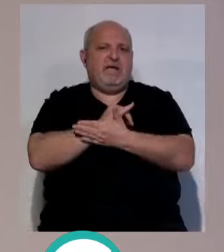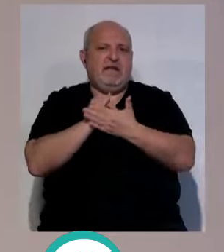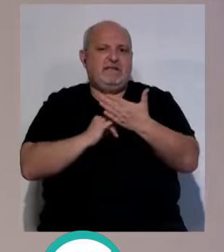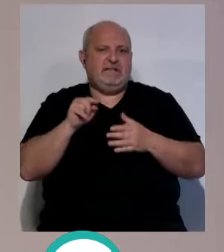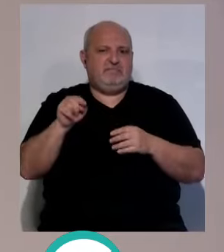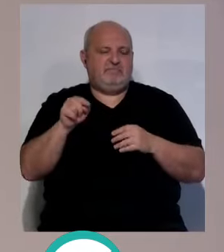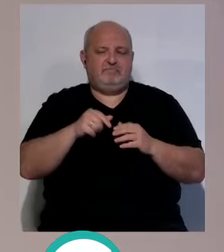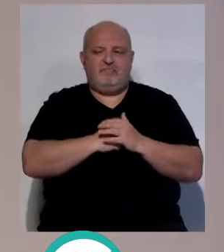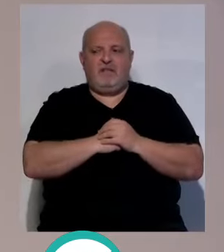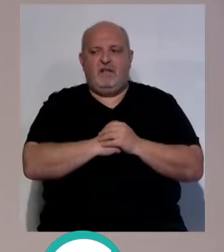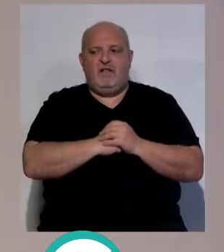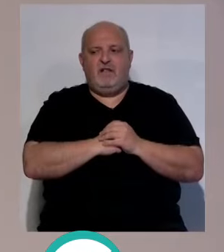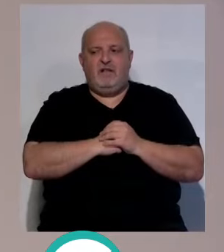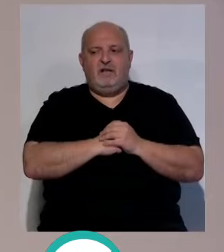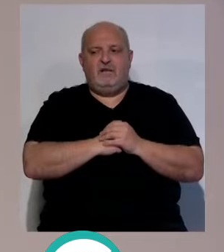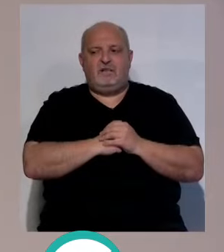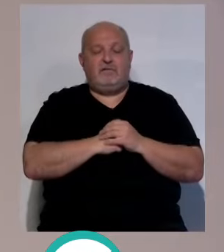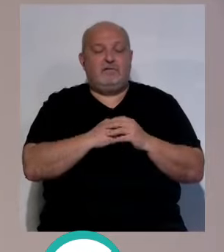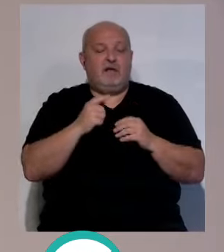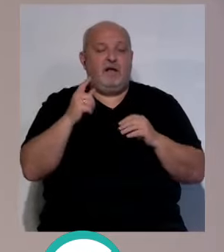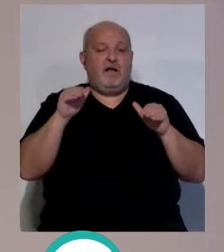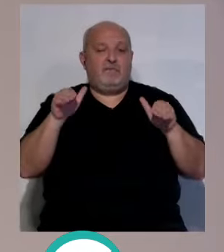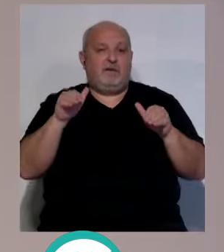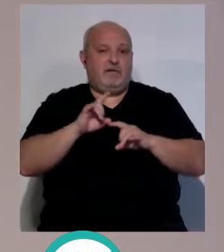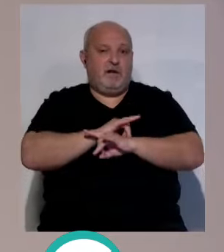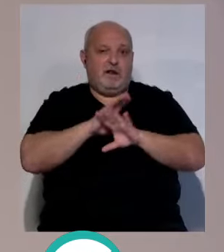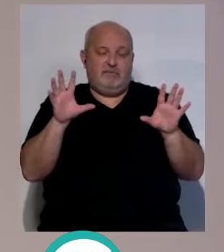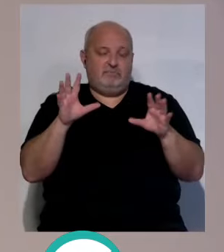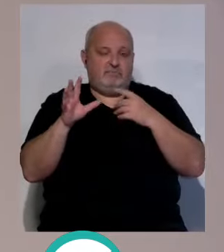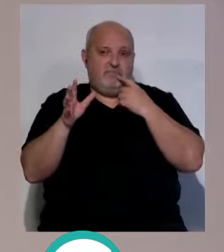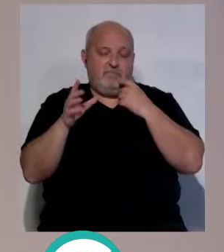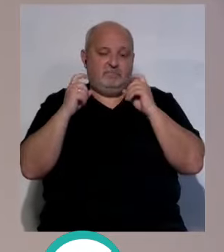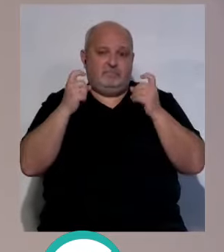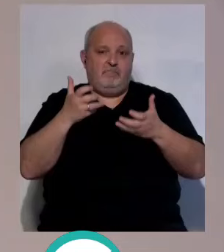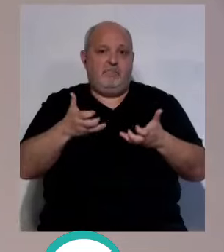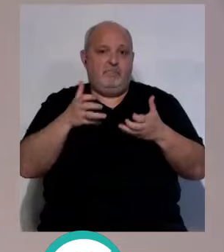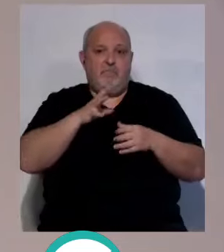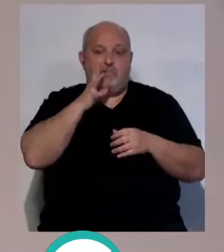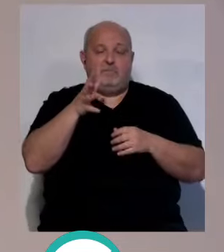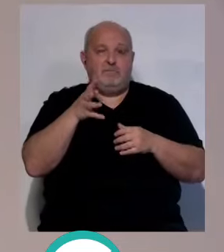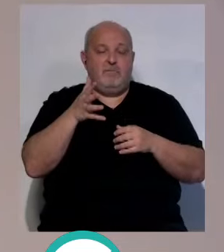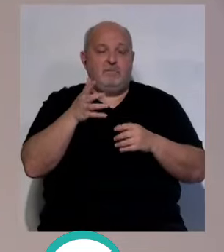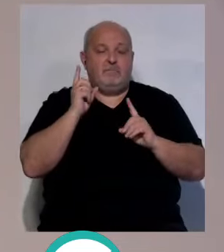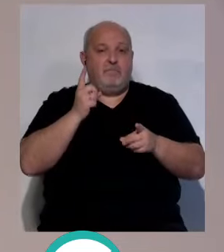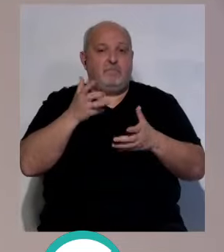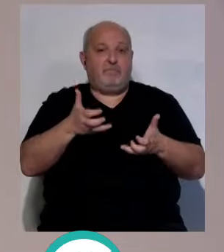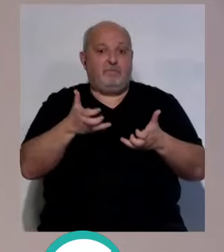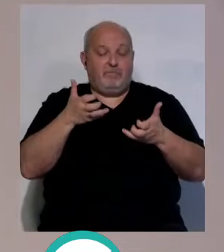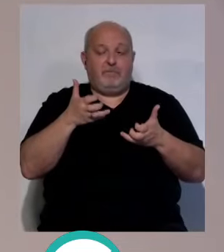malo, ¿eh? Y el Atlético de Madrid no tiene más remedio que intentar ganar porque si el Atlético de Guidoa gana